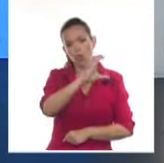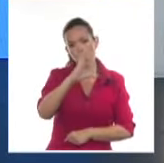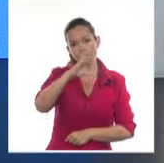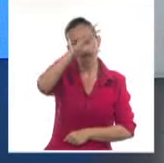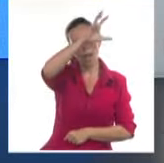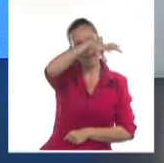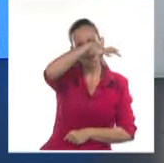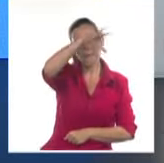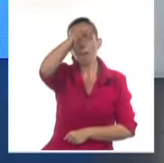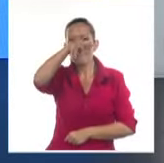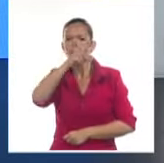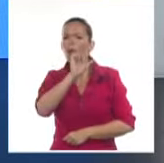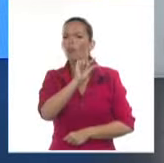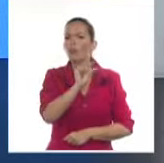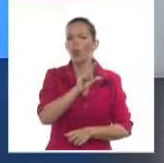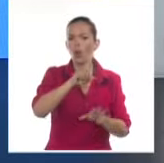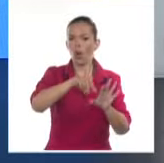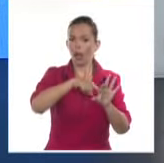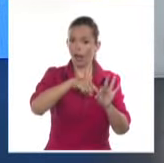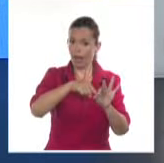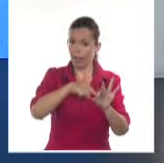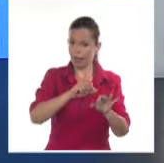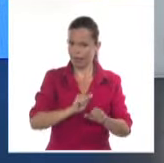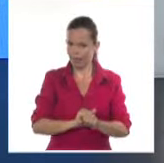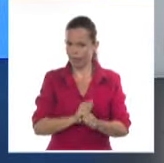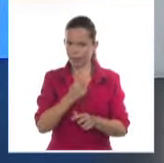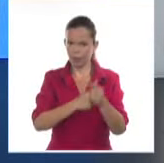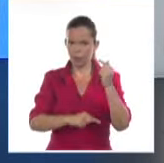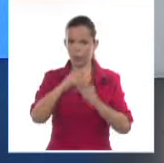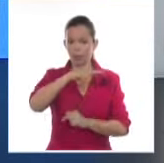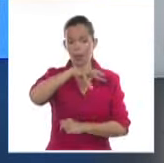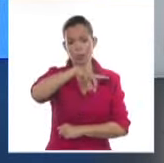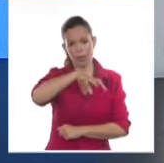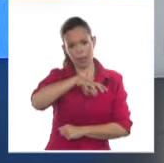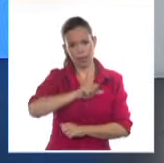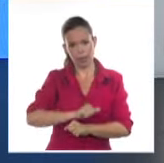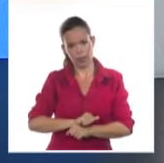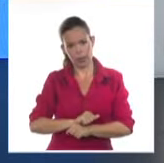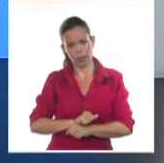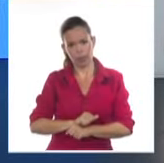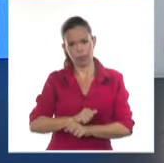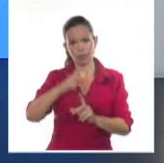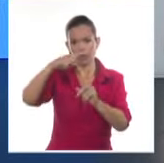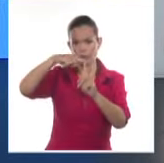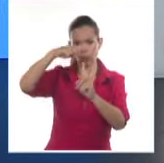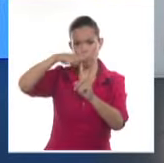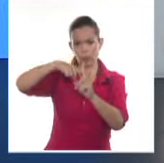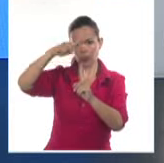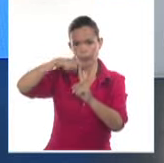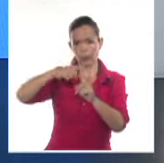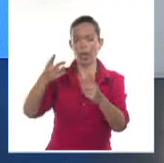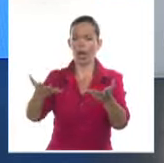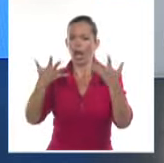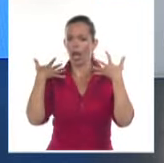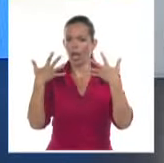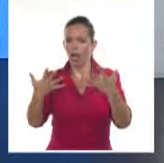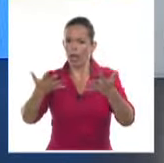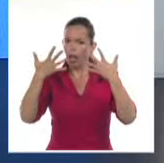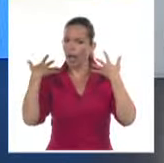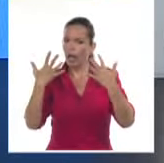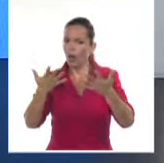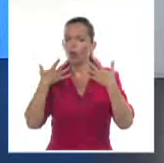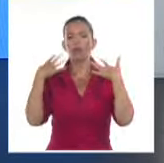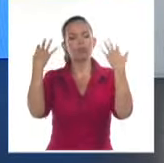la Isla de la Juventud, también en la provincia de Pinar del Río. En cuanto a las temperaturas, se mantiene el calor durante toda la jornada actual, valores